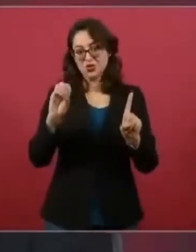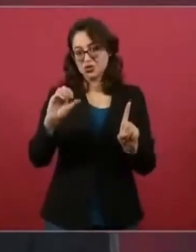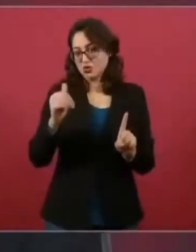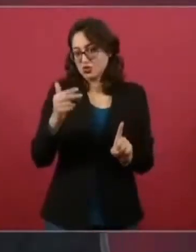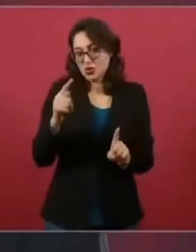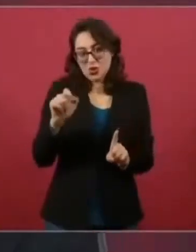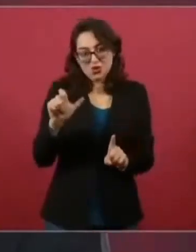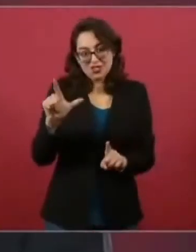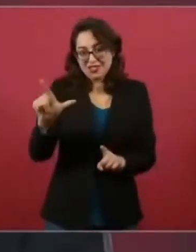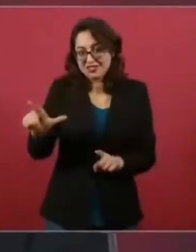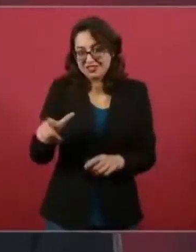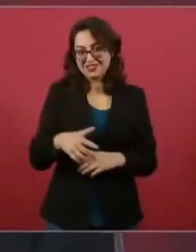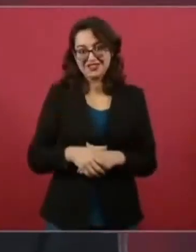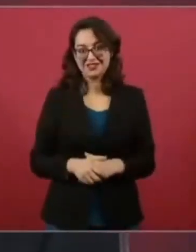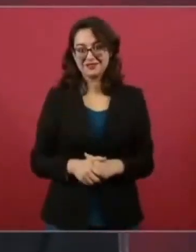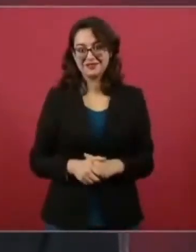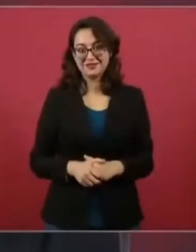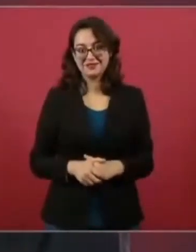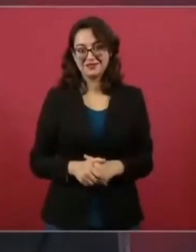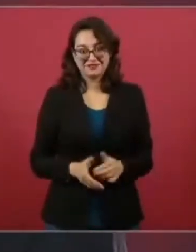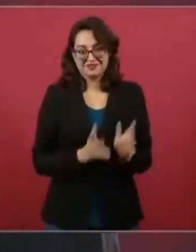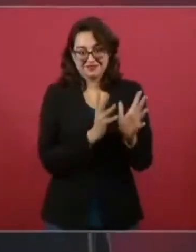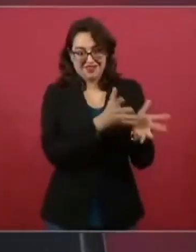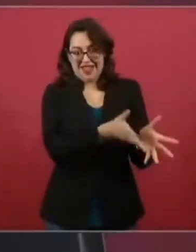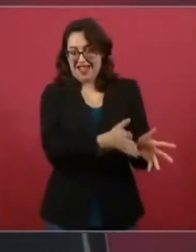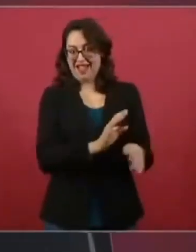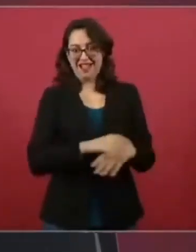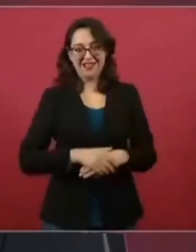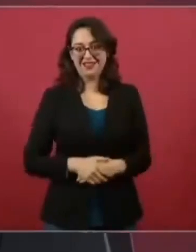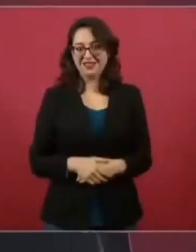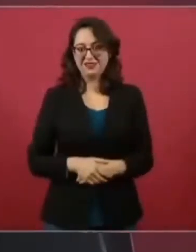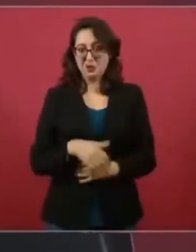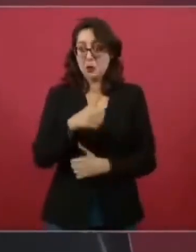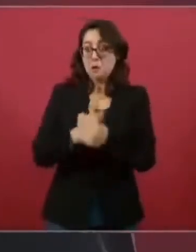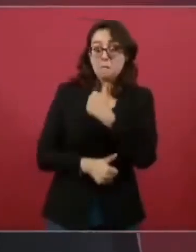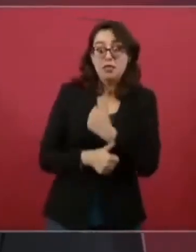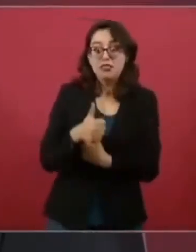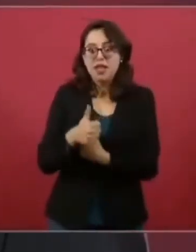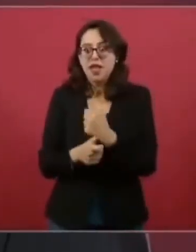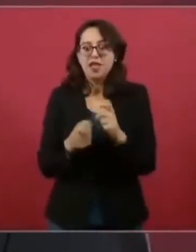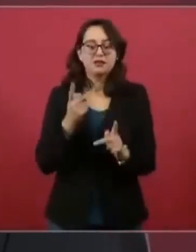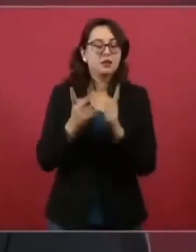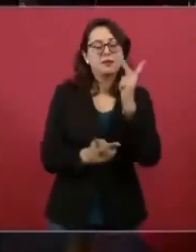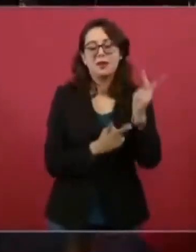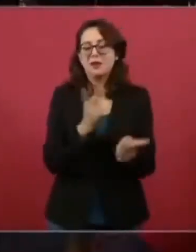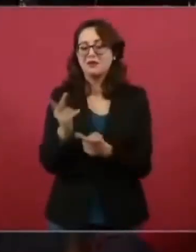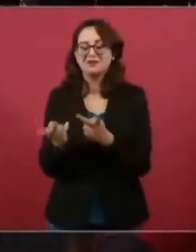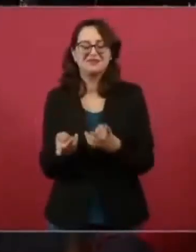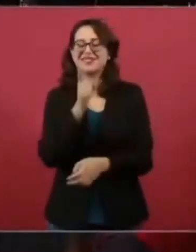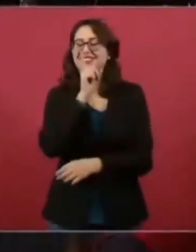y ya está la campaña en medios. Les decía yo lo de Televisa,